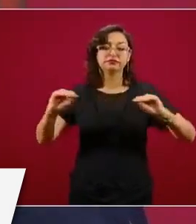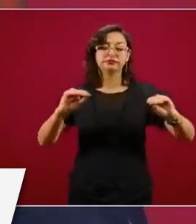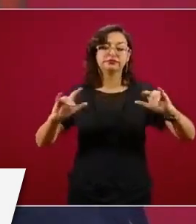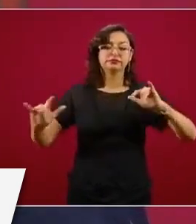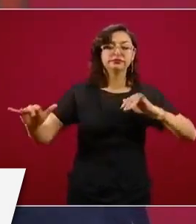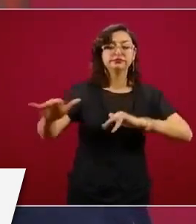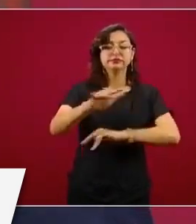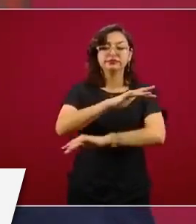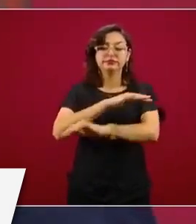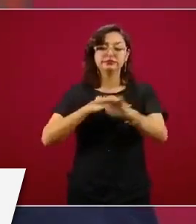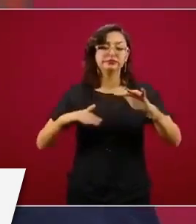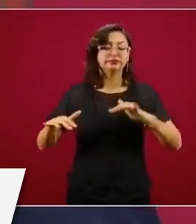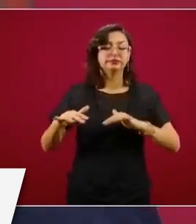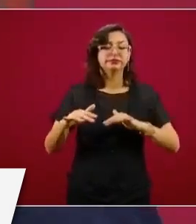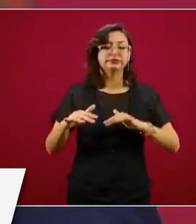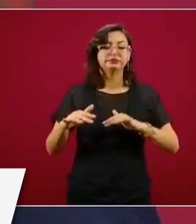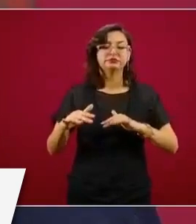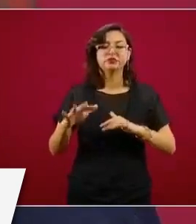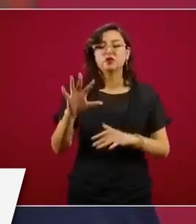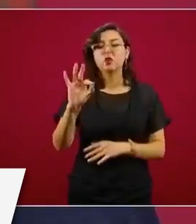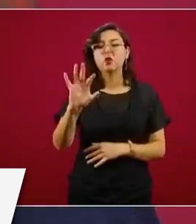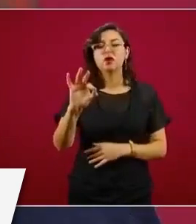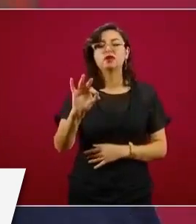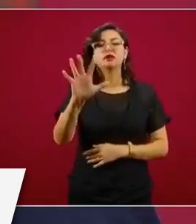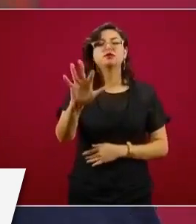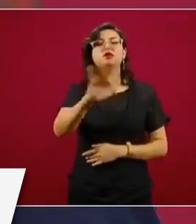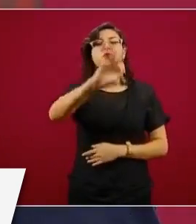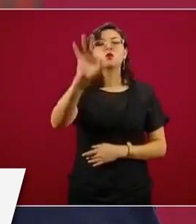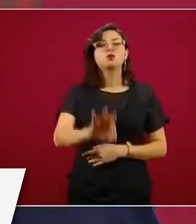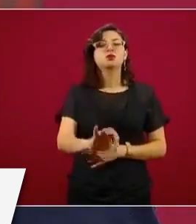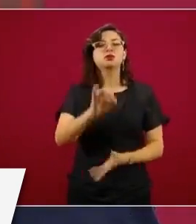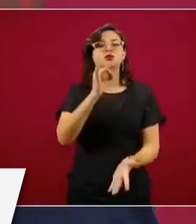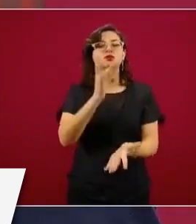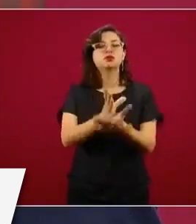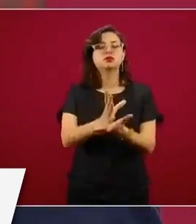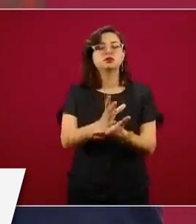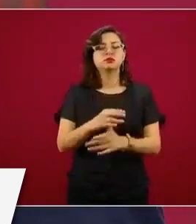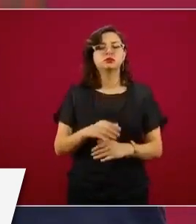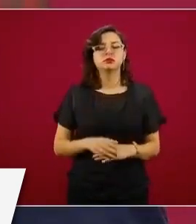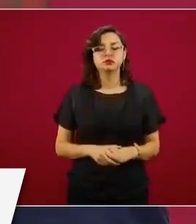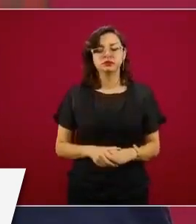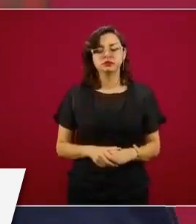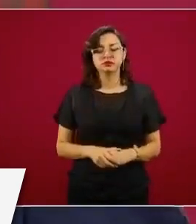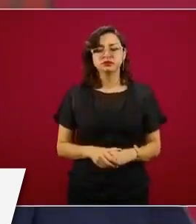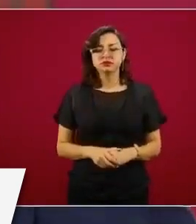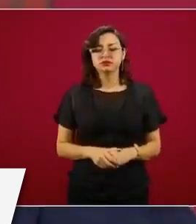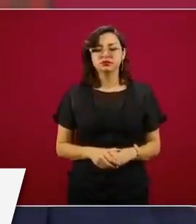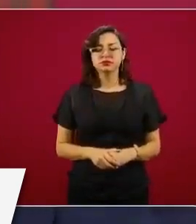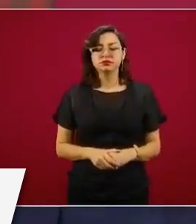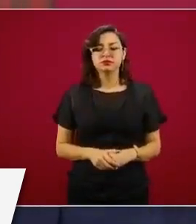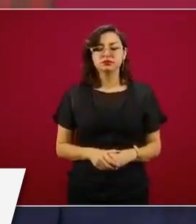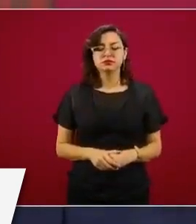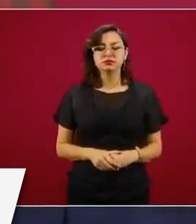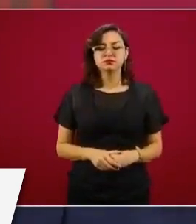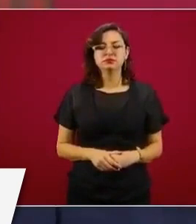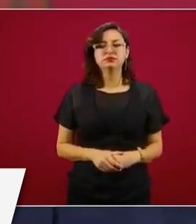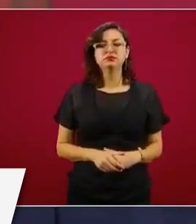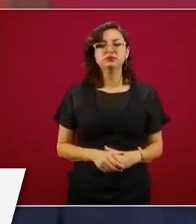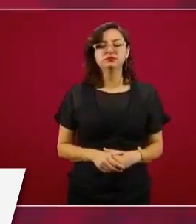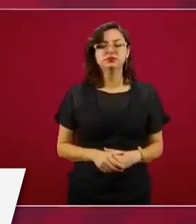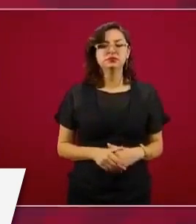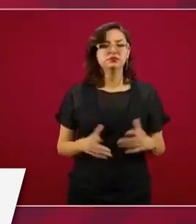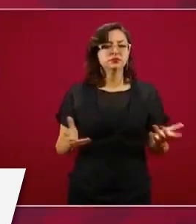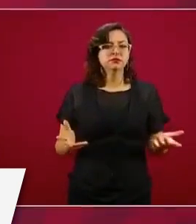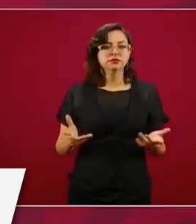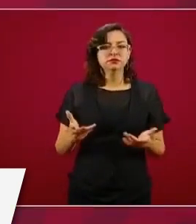del 45 por ciento de la movilidad